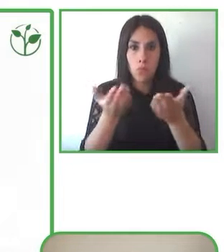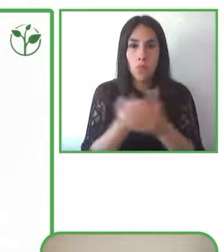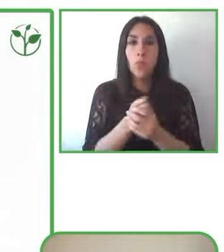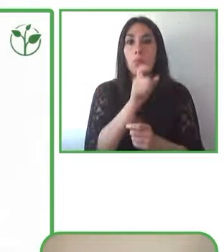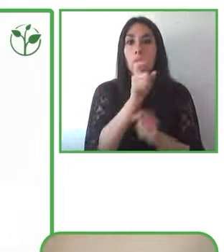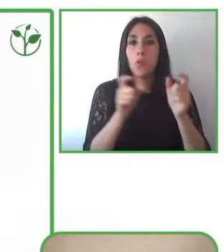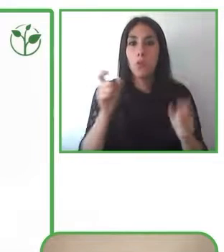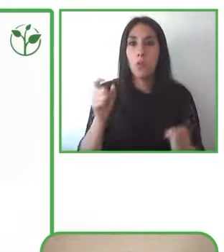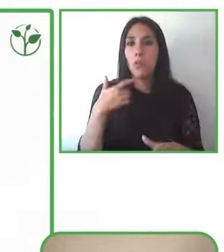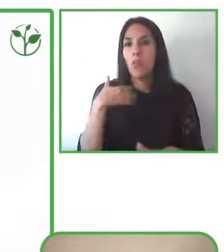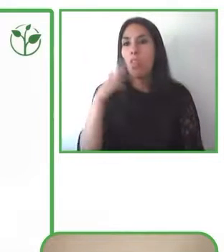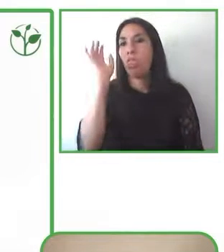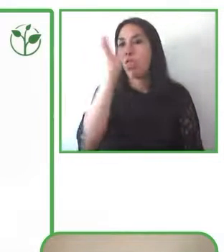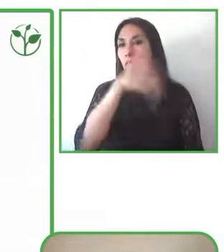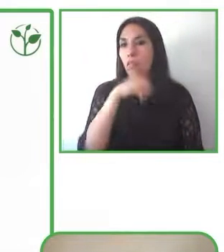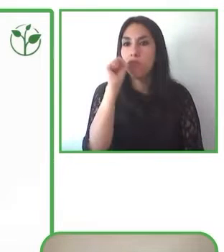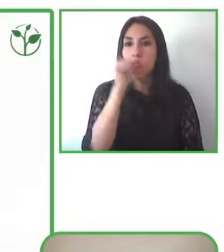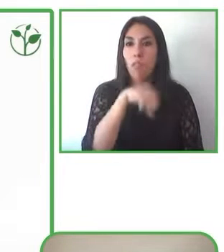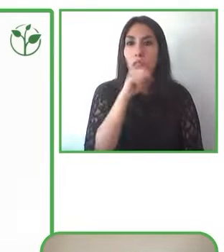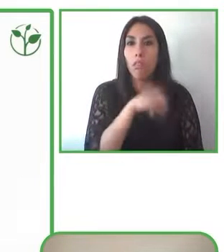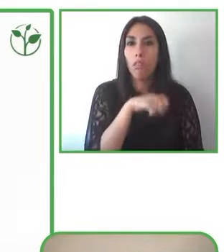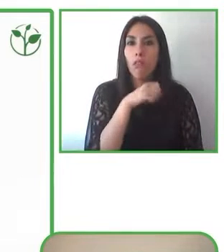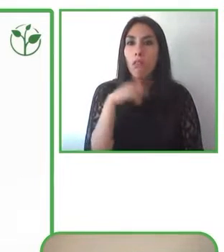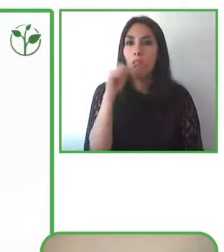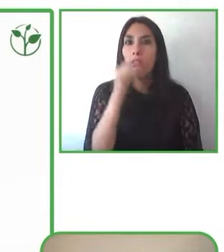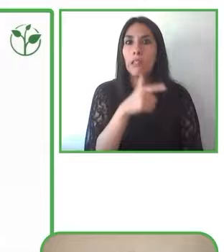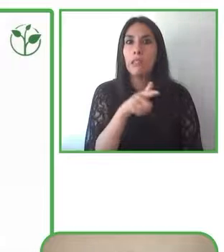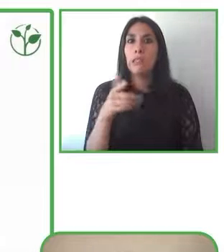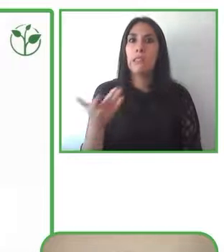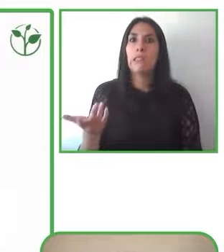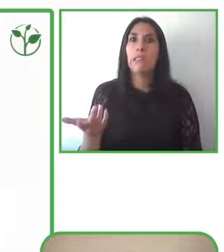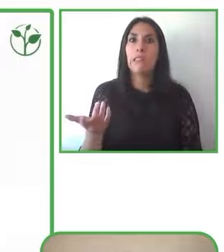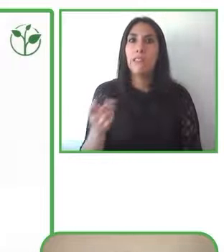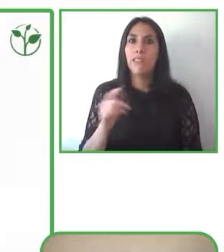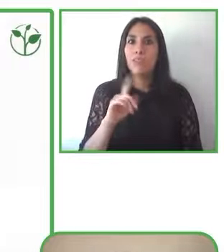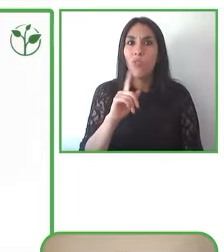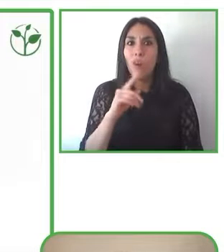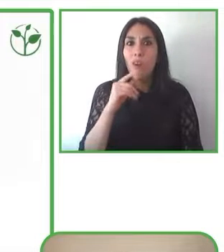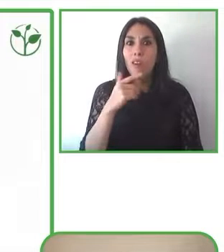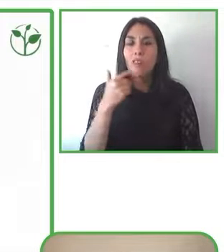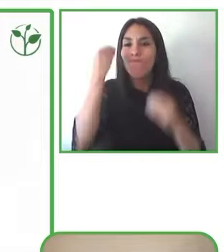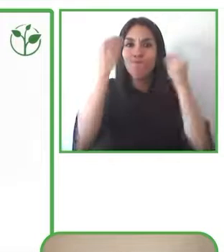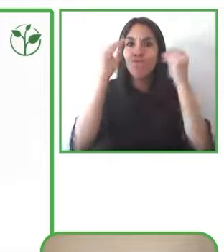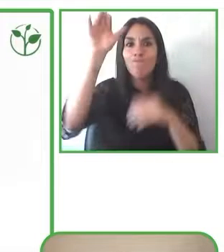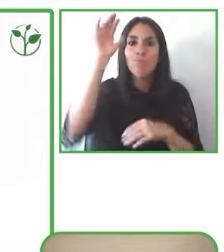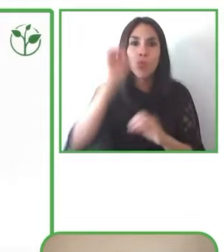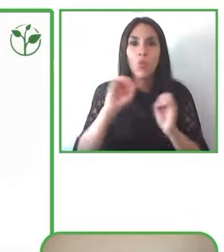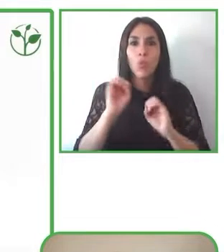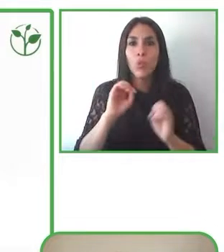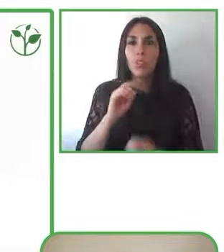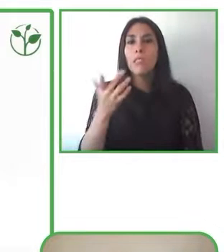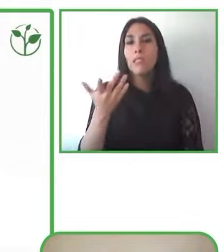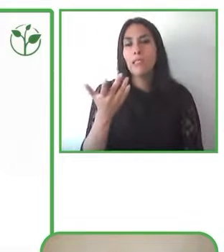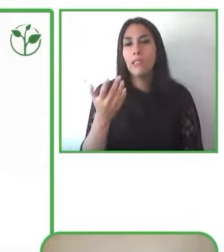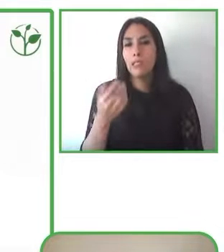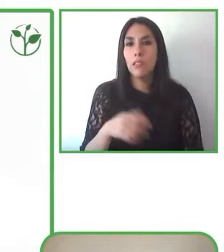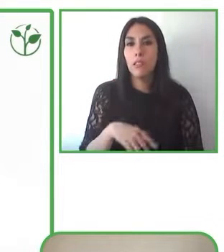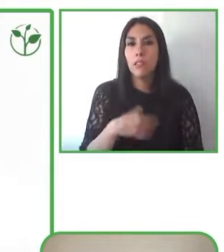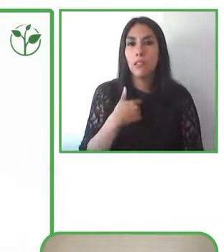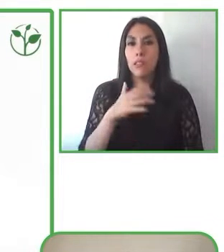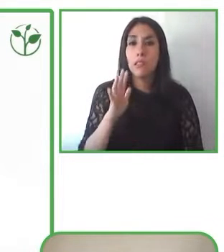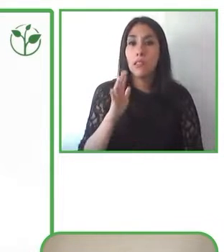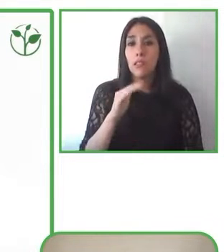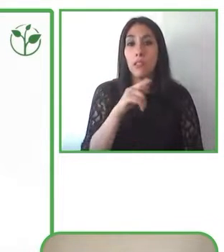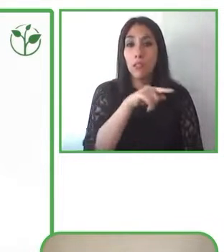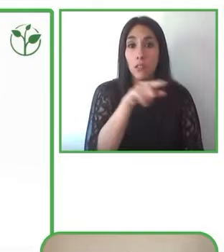no quedaran dudas que aunque por muy sencilla pueda aparecer una duda si tienes facilidad para preguntarla pues no te da